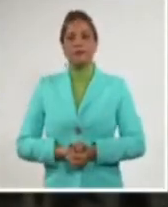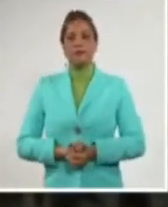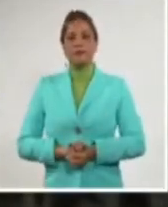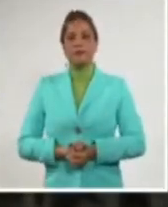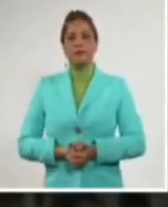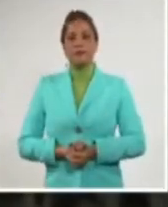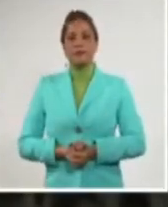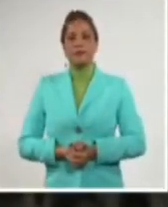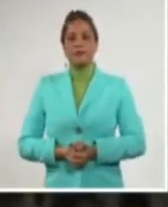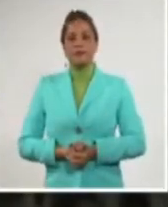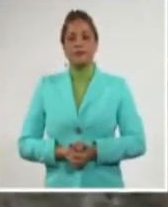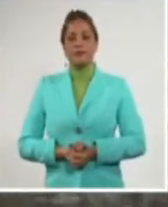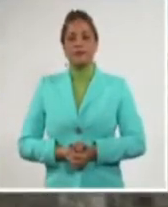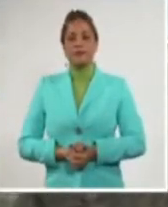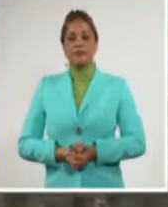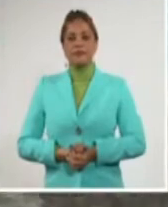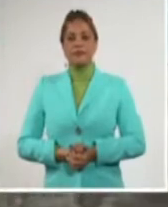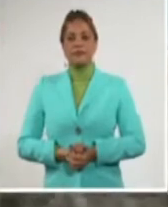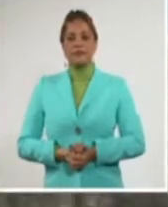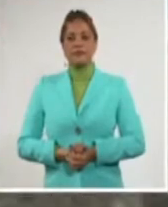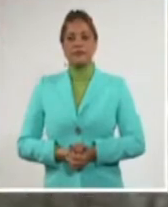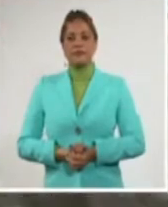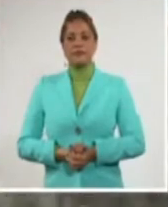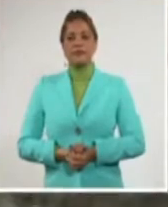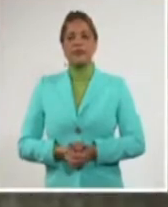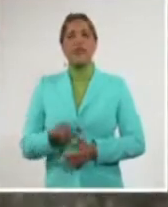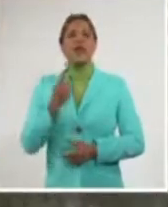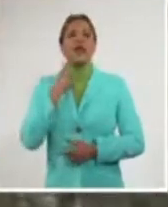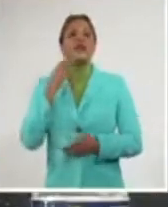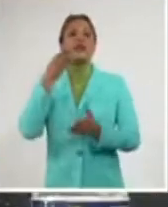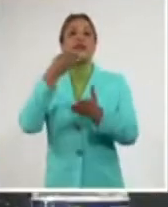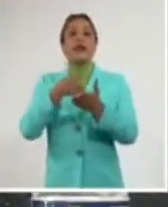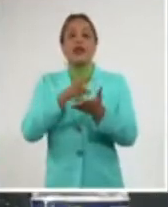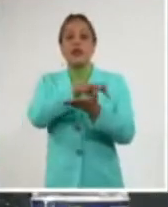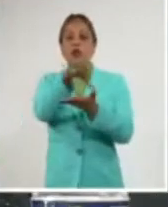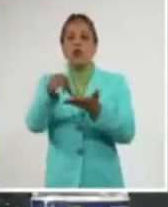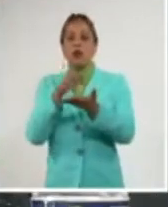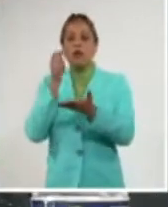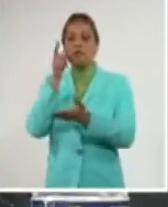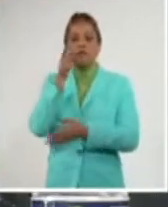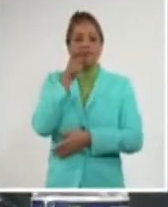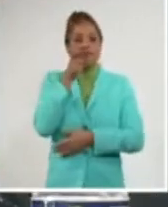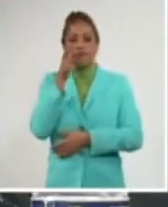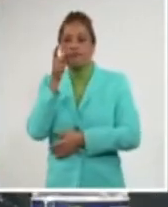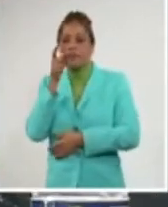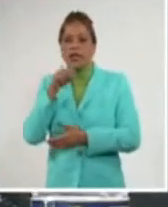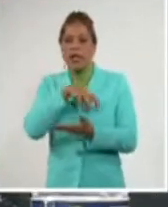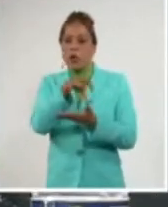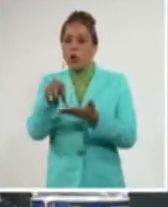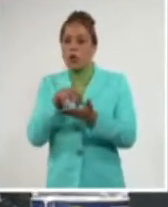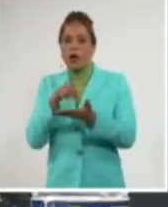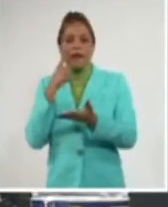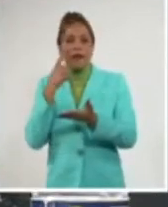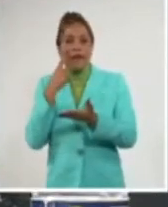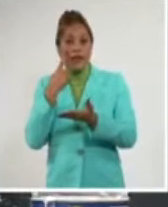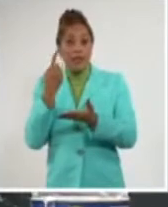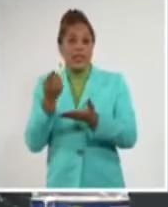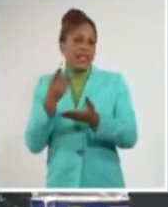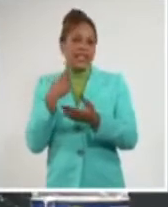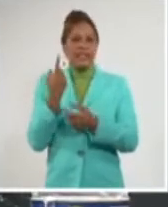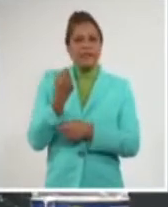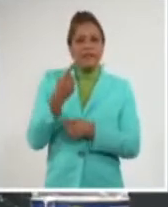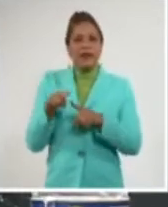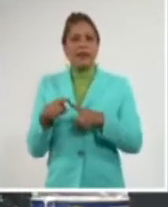en mejores condiciones. Hay que ir al lugar y ver qué es lo que está pasando. Hay que ser muy sensible en momentos como estos,